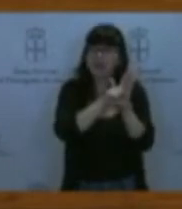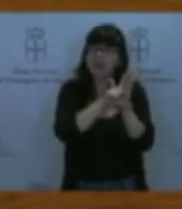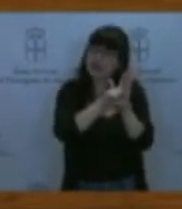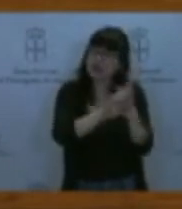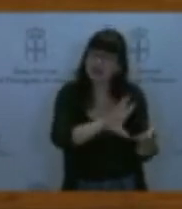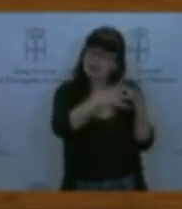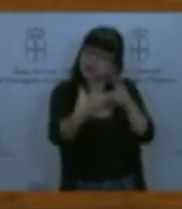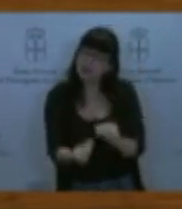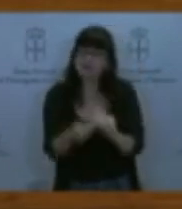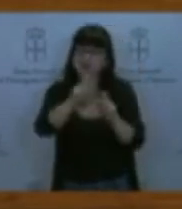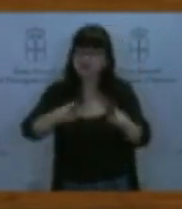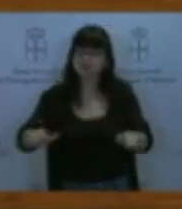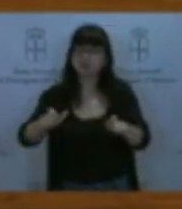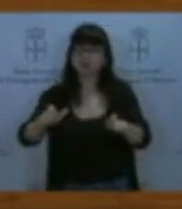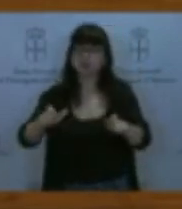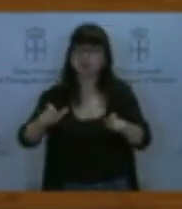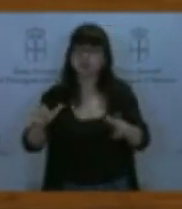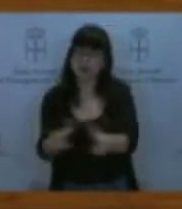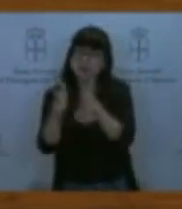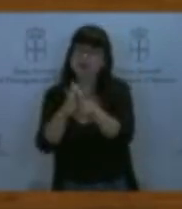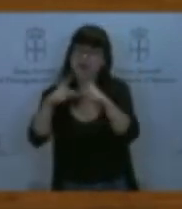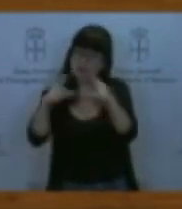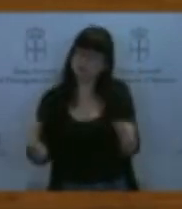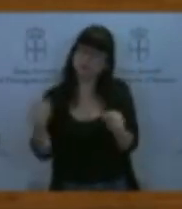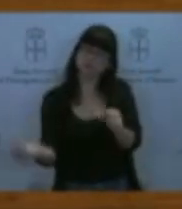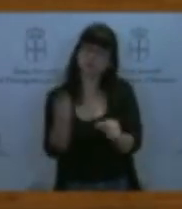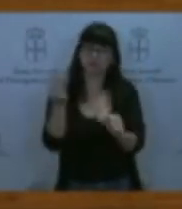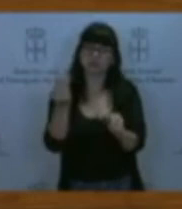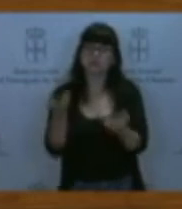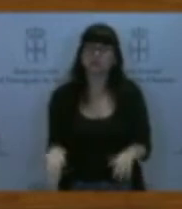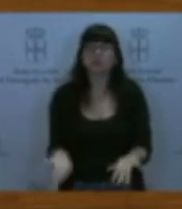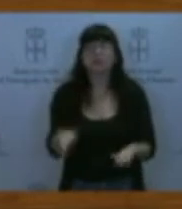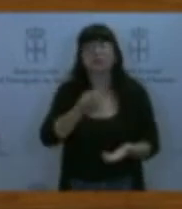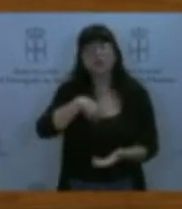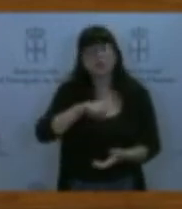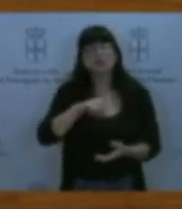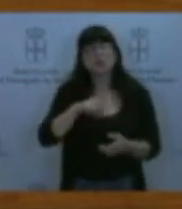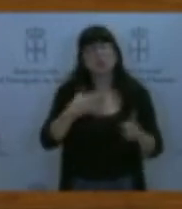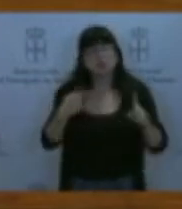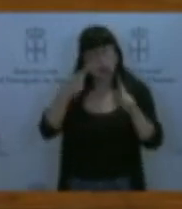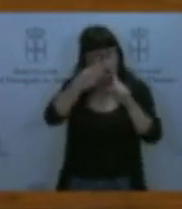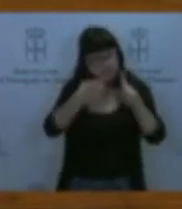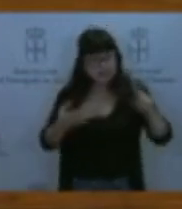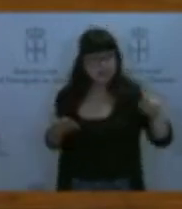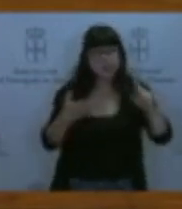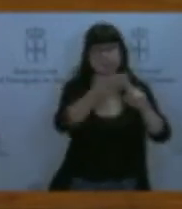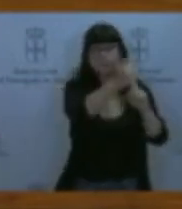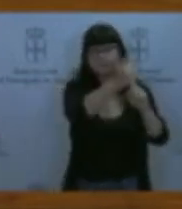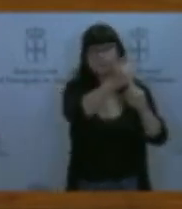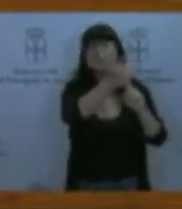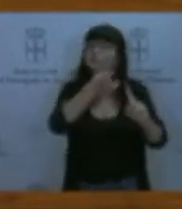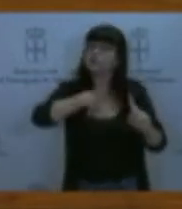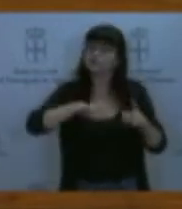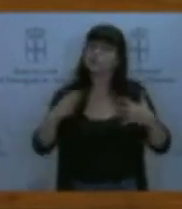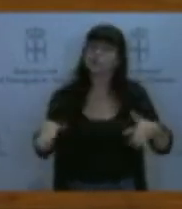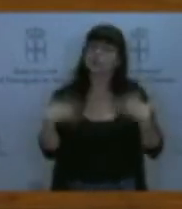Creemos concebido con todas las dificultades el objetivo. Nos alegramos de haber llegado a un acuerdo con el